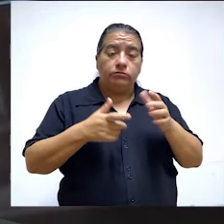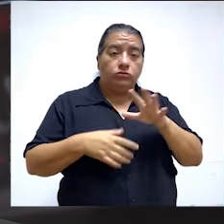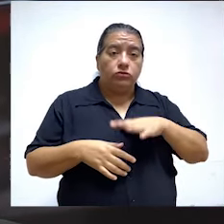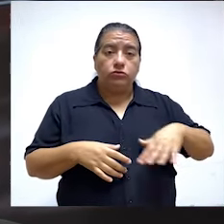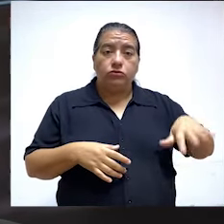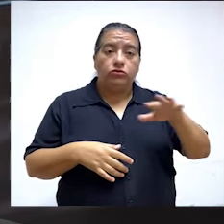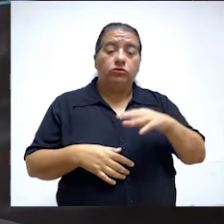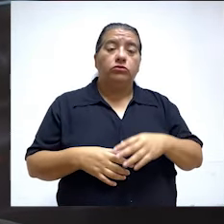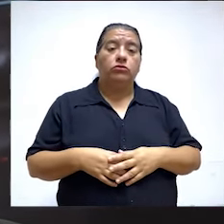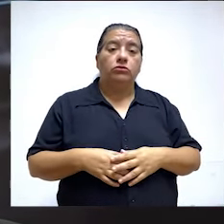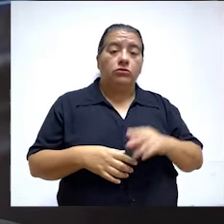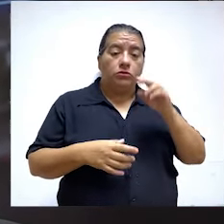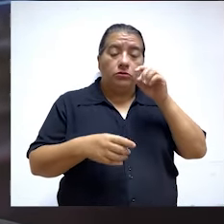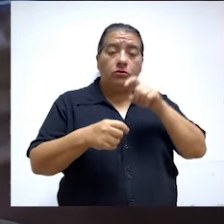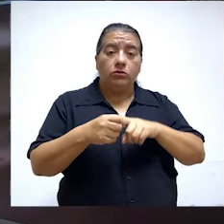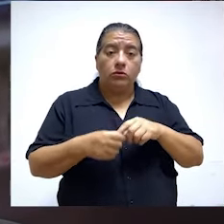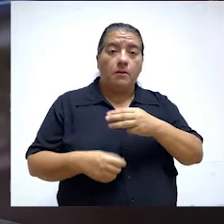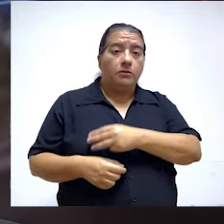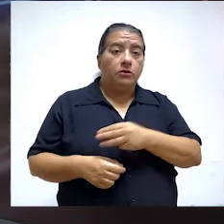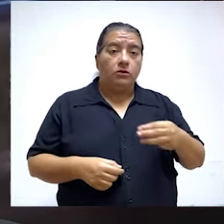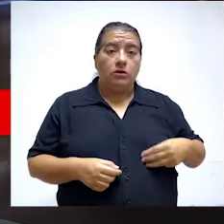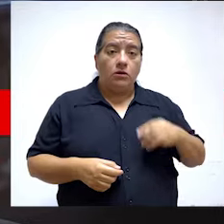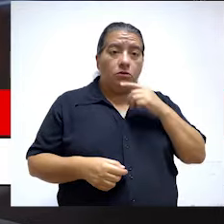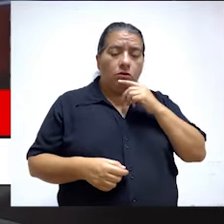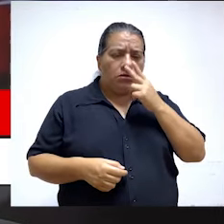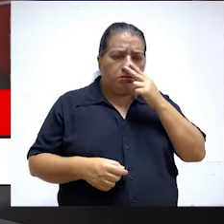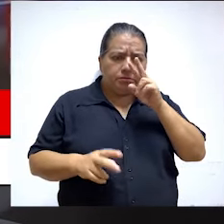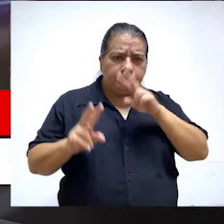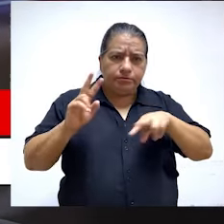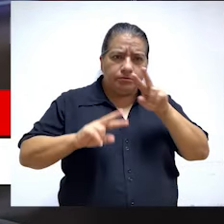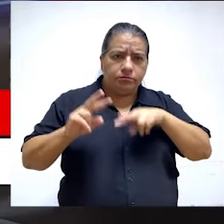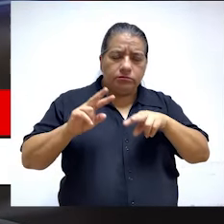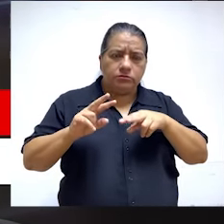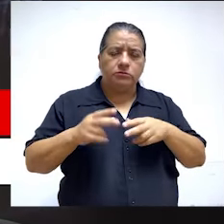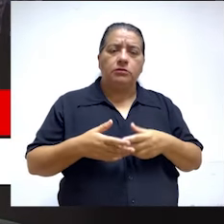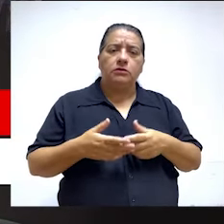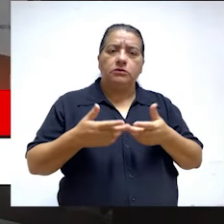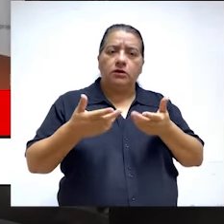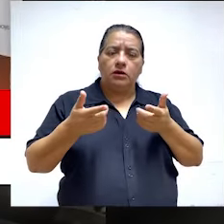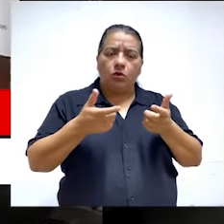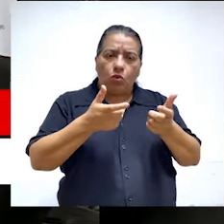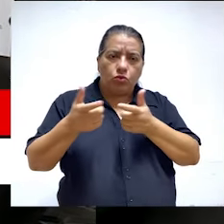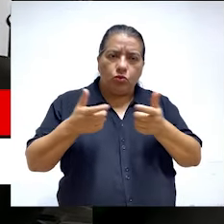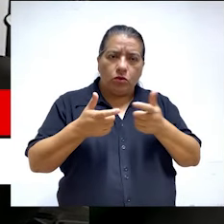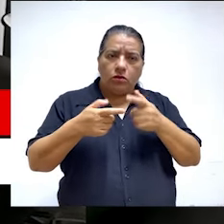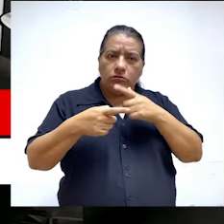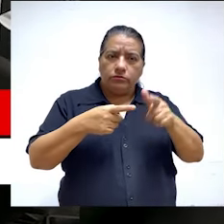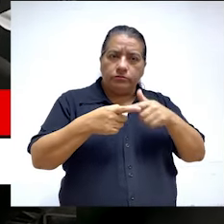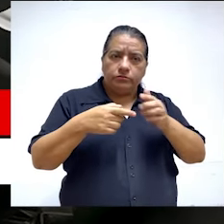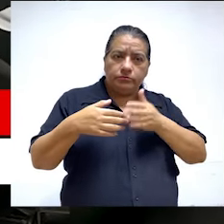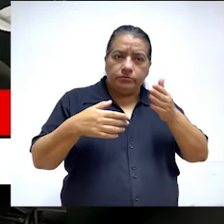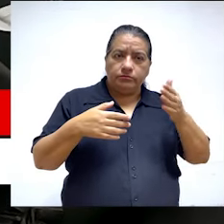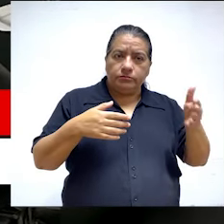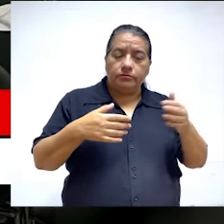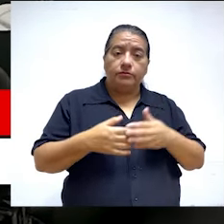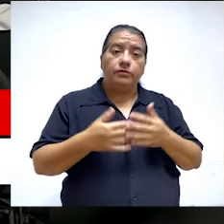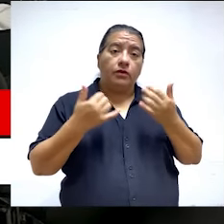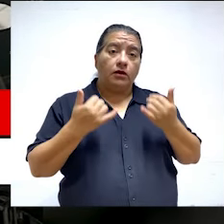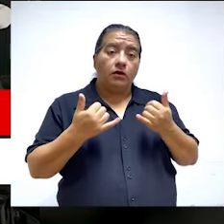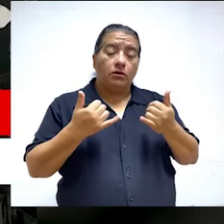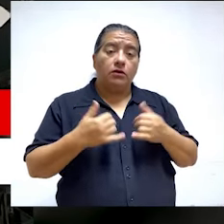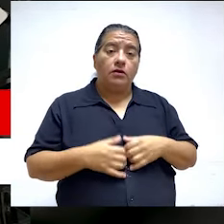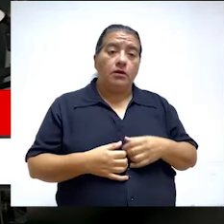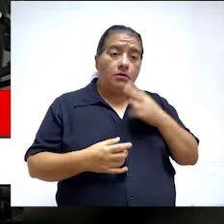órgano de control institucional del Ministerio de la Mujer, venimos efectuando varios servicios de control concurrente. Uno de ellos